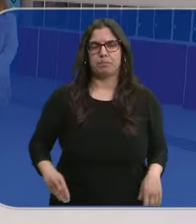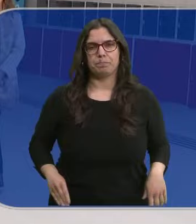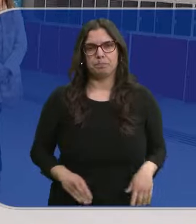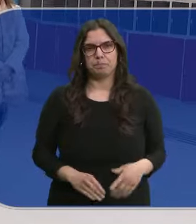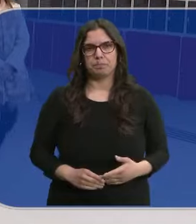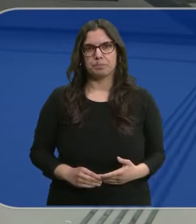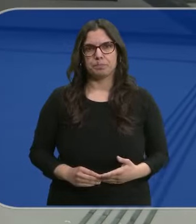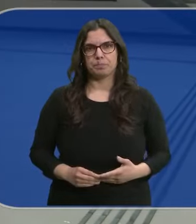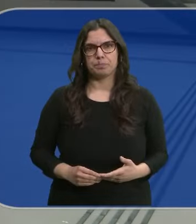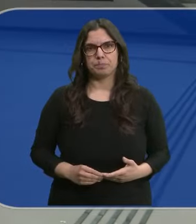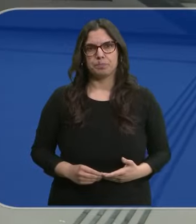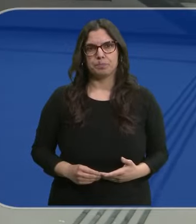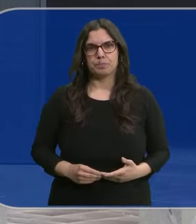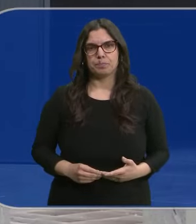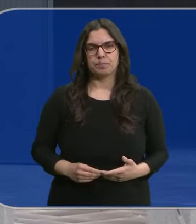España.